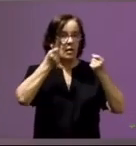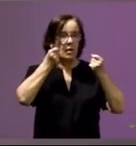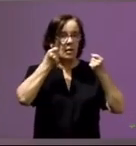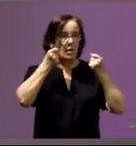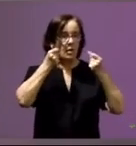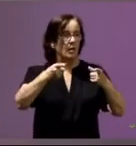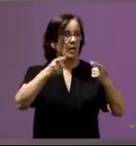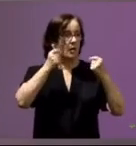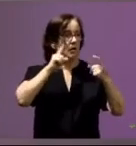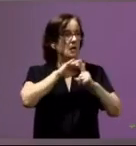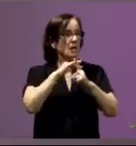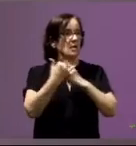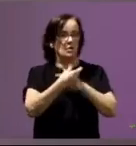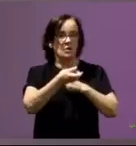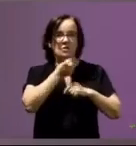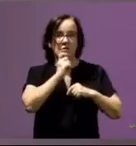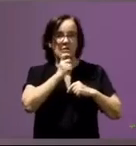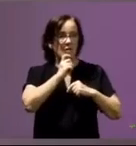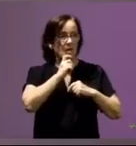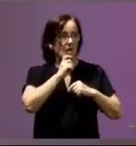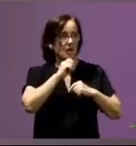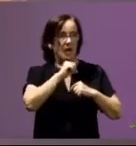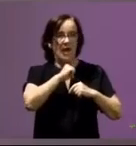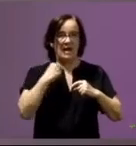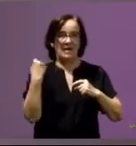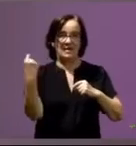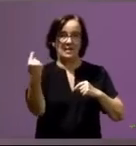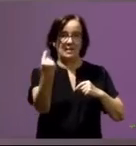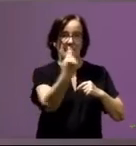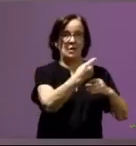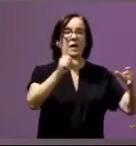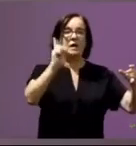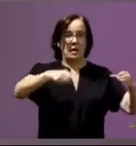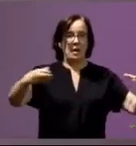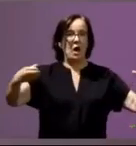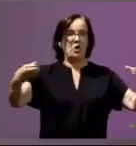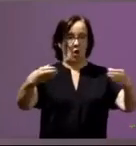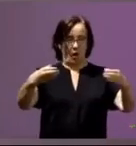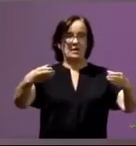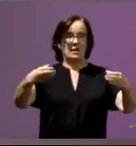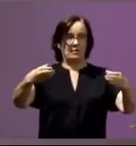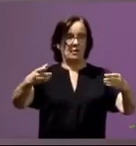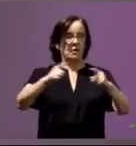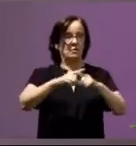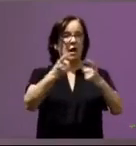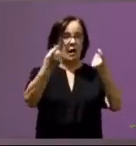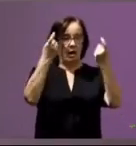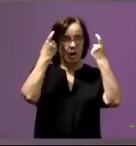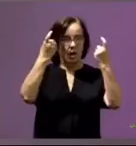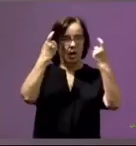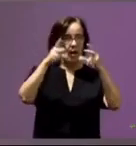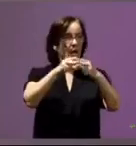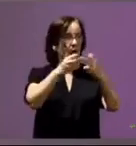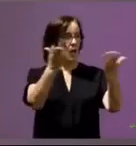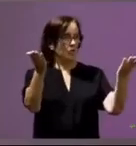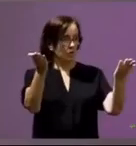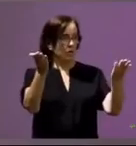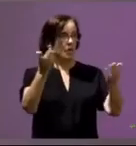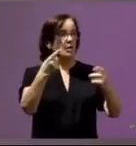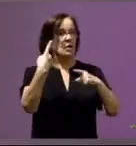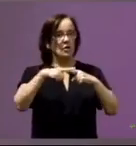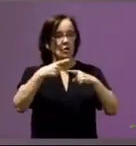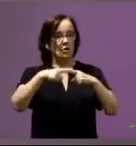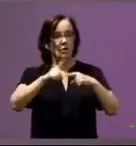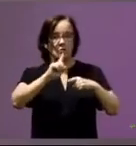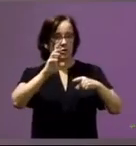de esas situaciones difíciles que eran individuales pero descubrimiento colectivo de esas situaciones y nos habéis enseñado a la sociedad cosas que